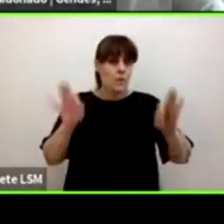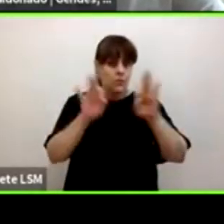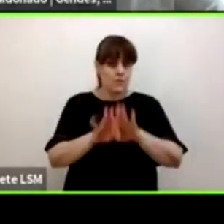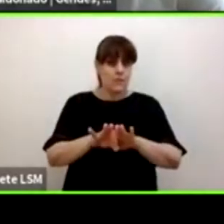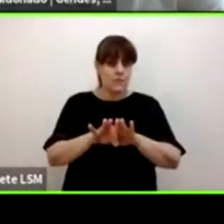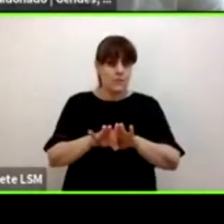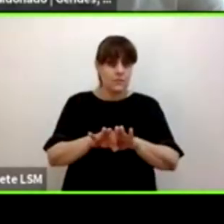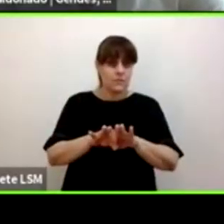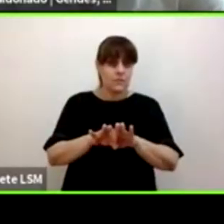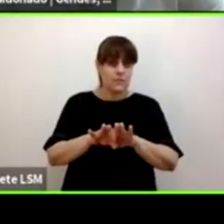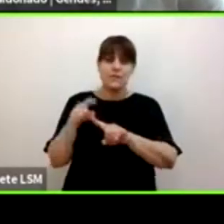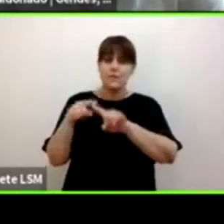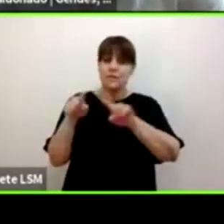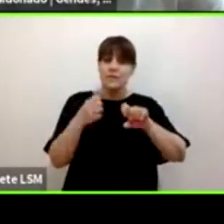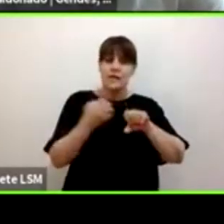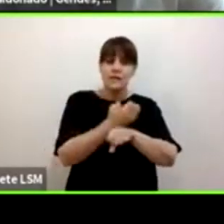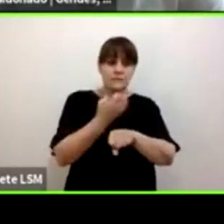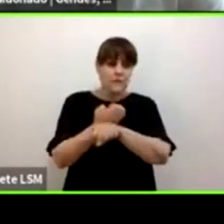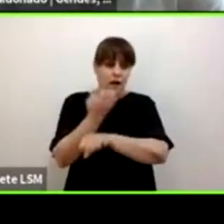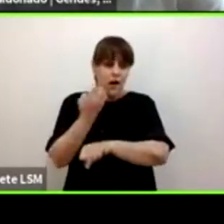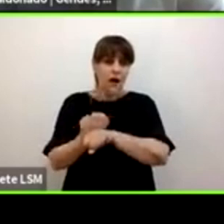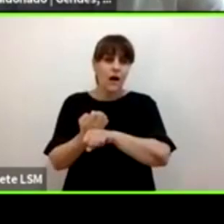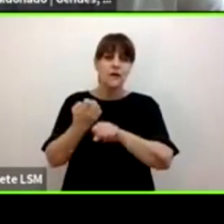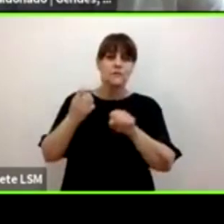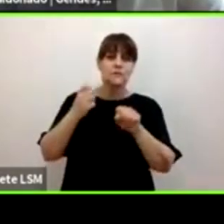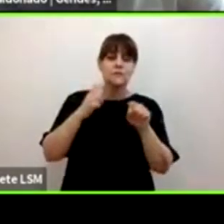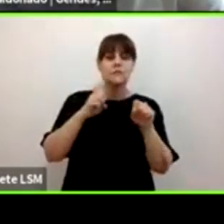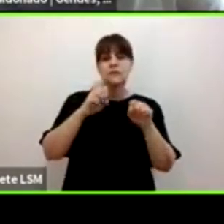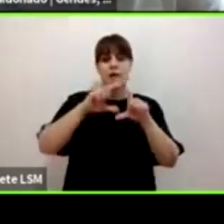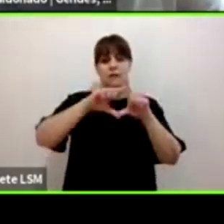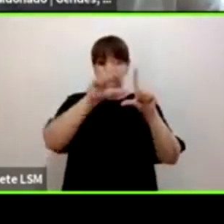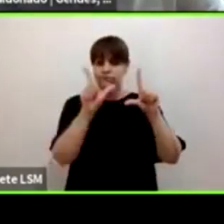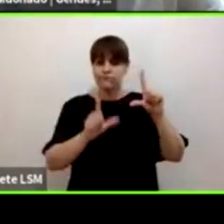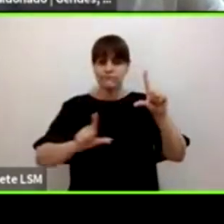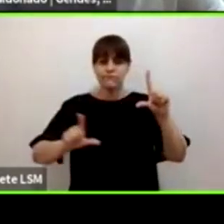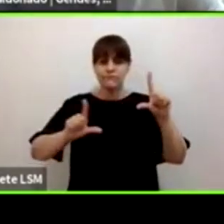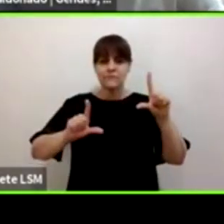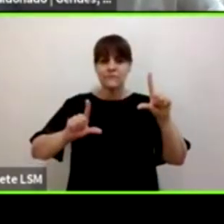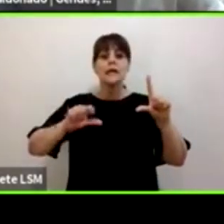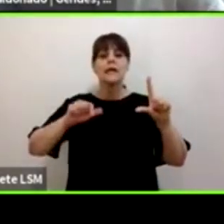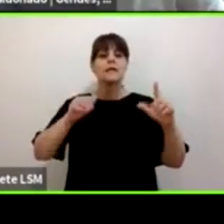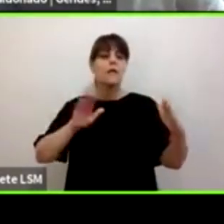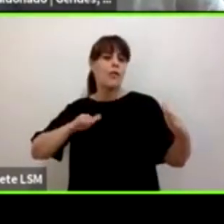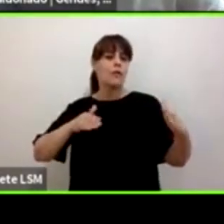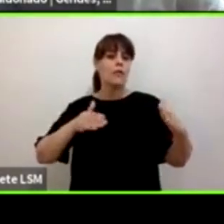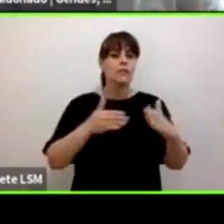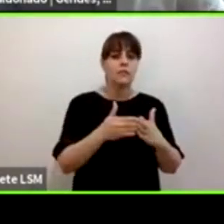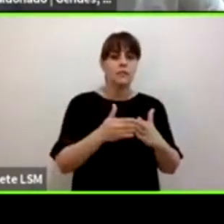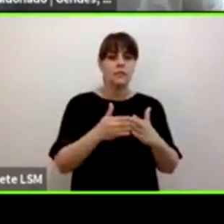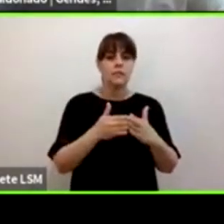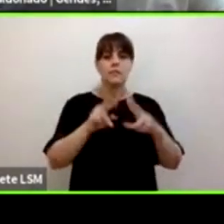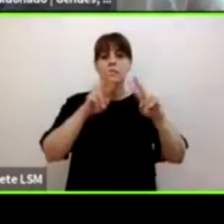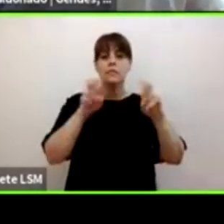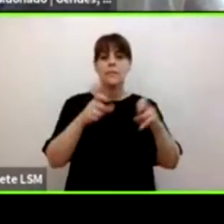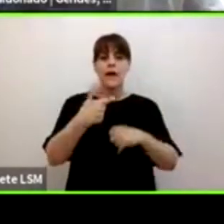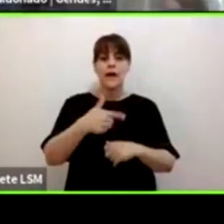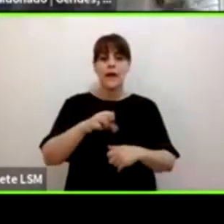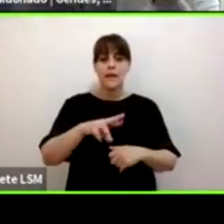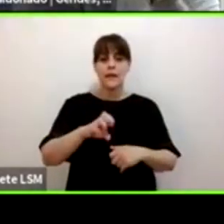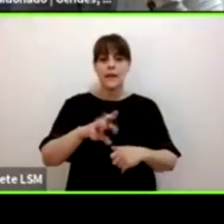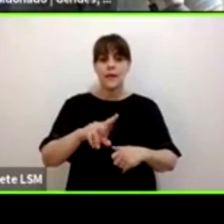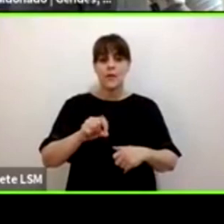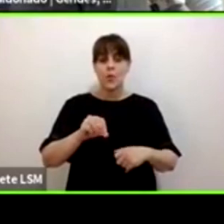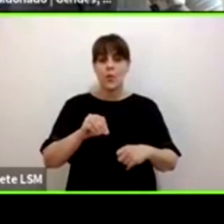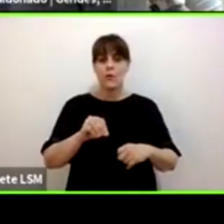república pues empeñados en pues detener literalmente los avances que hemos hecho en materia de género a través de este